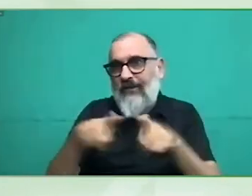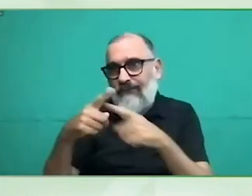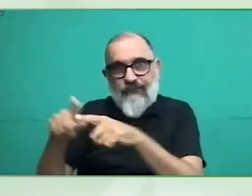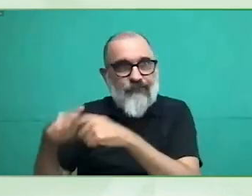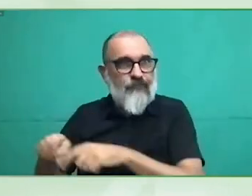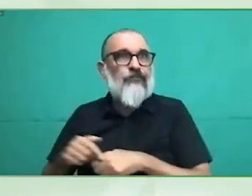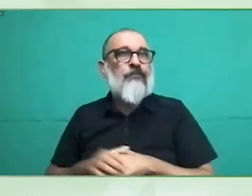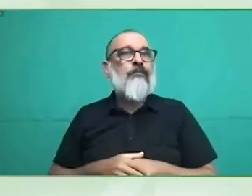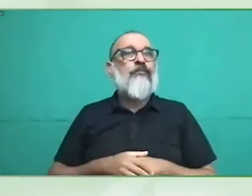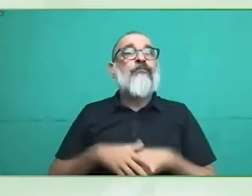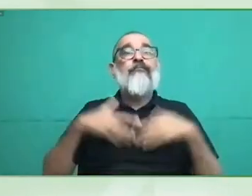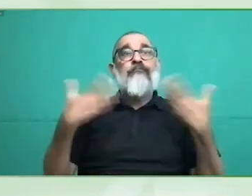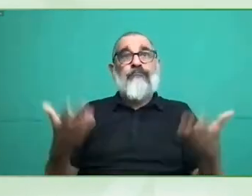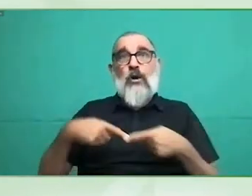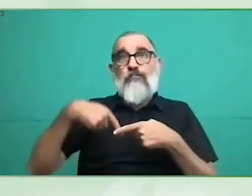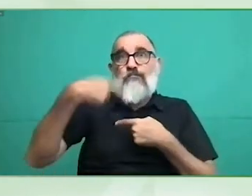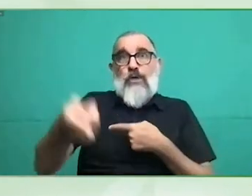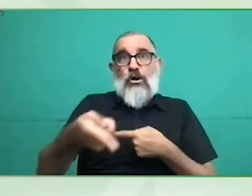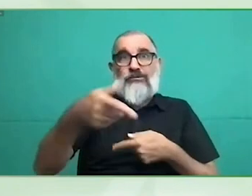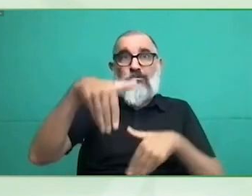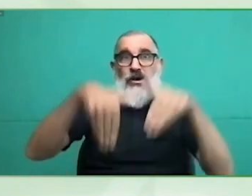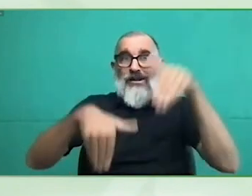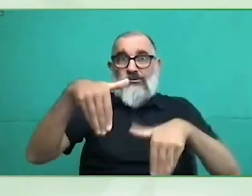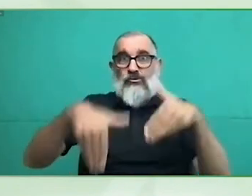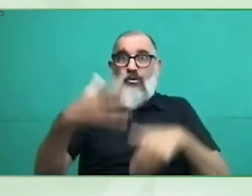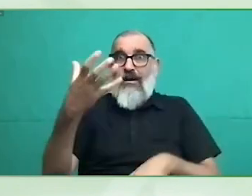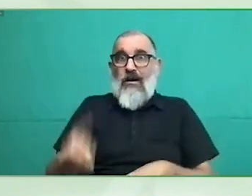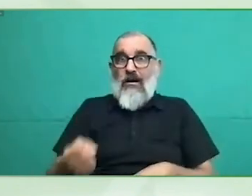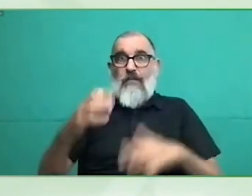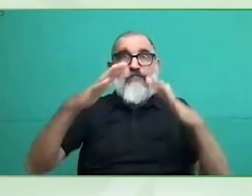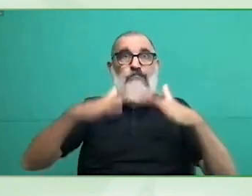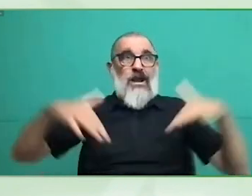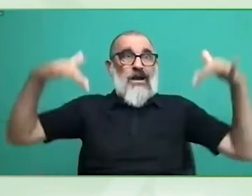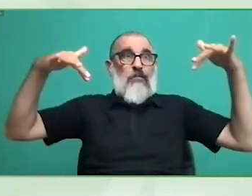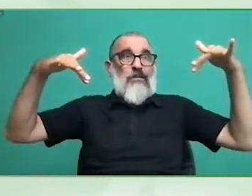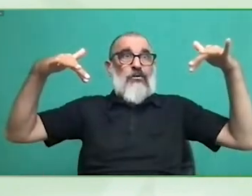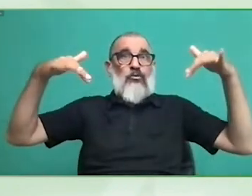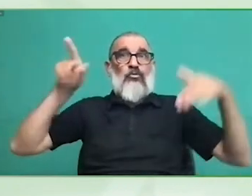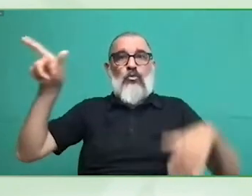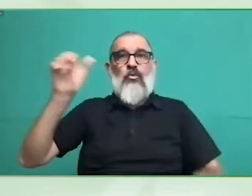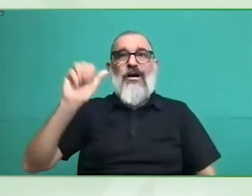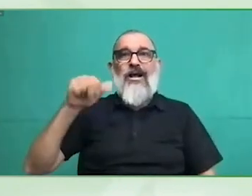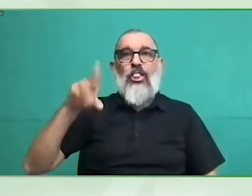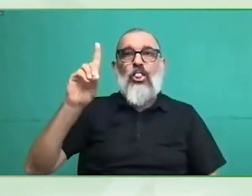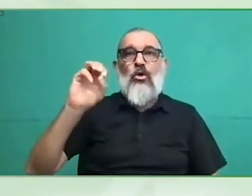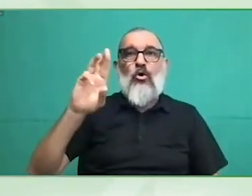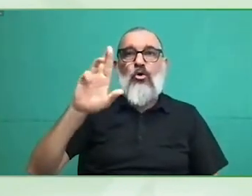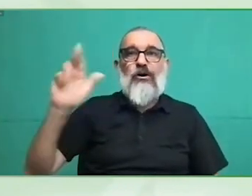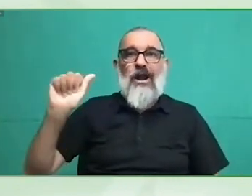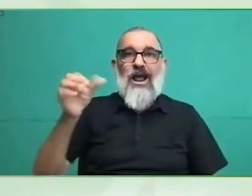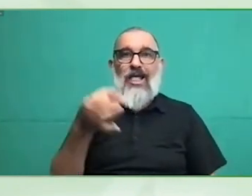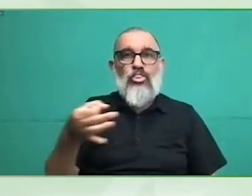decía la aceptación por el entorno político pues es favorable pero